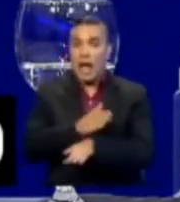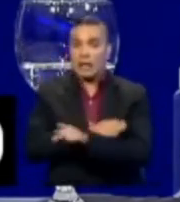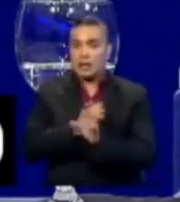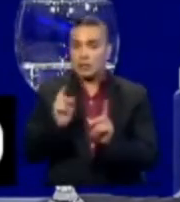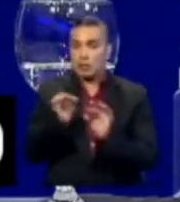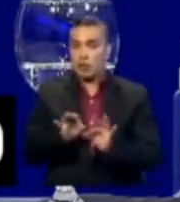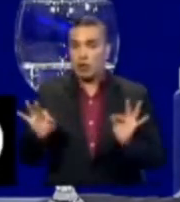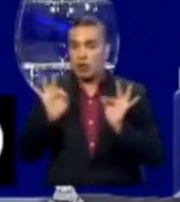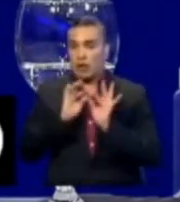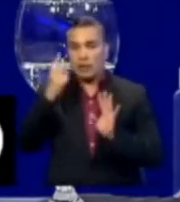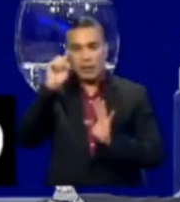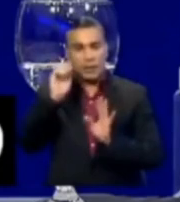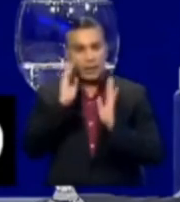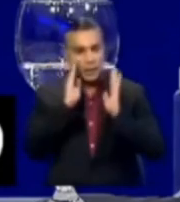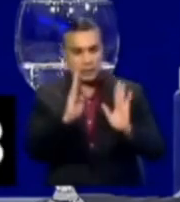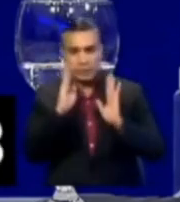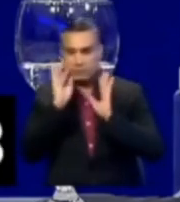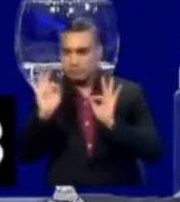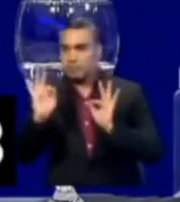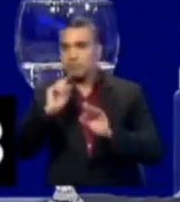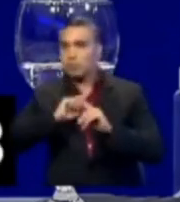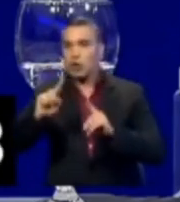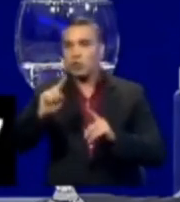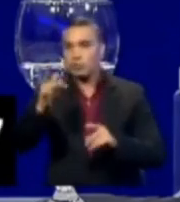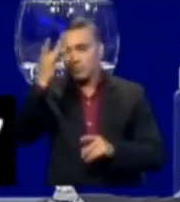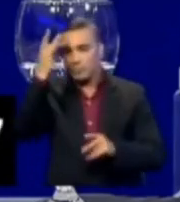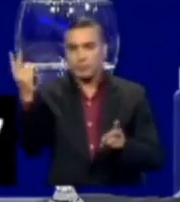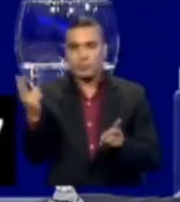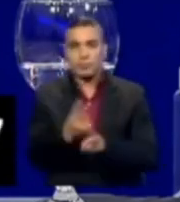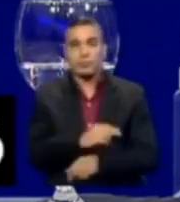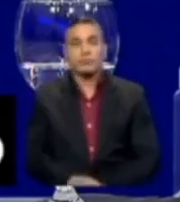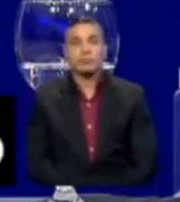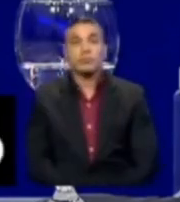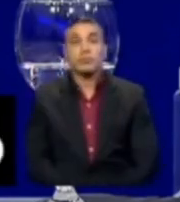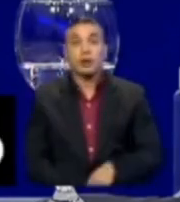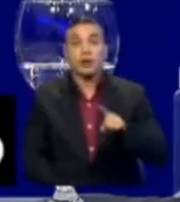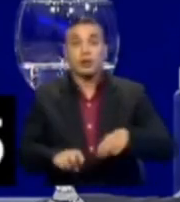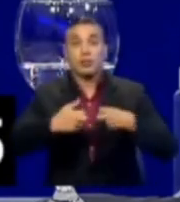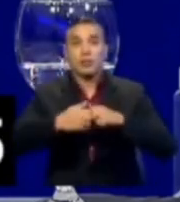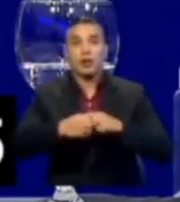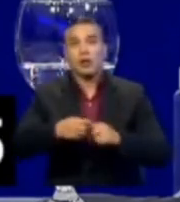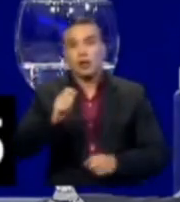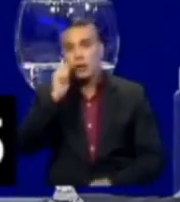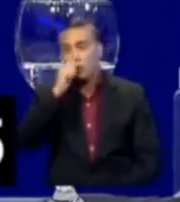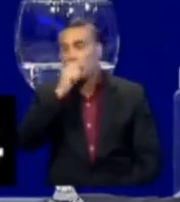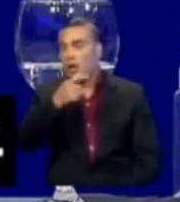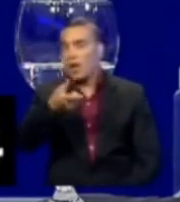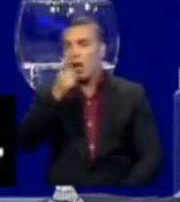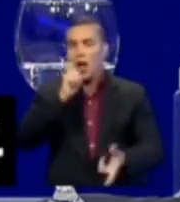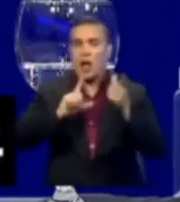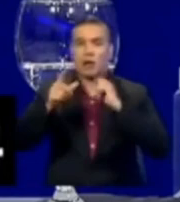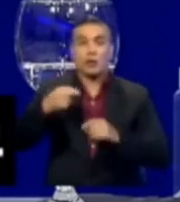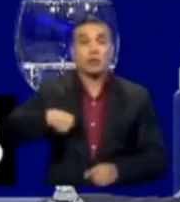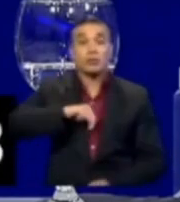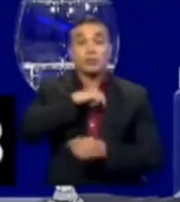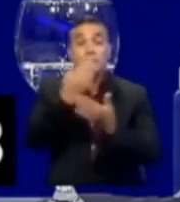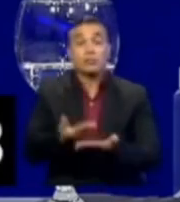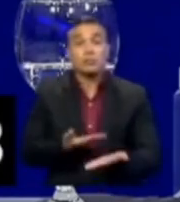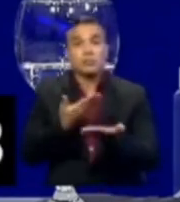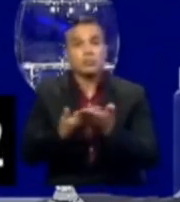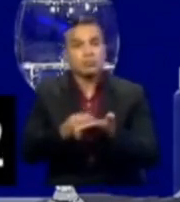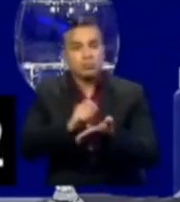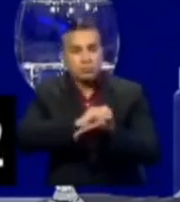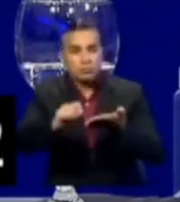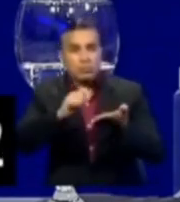prioridad. Atender a las personas con consumo problemático de drogas y alcohol. Vamos a implementar la historia